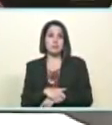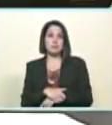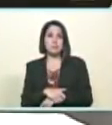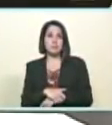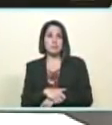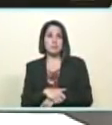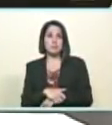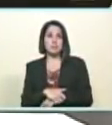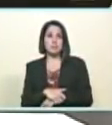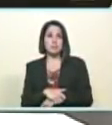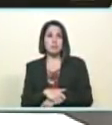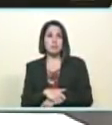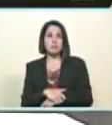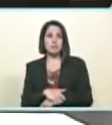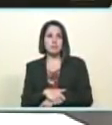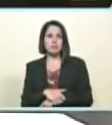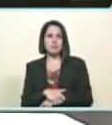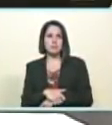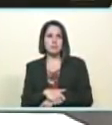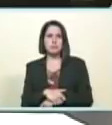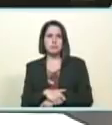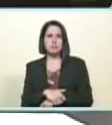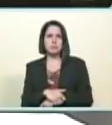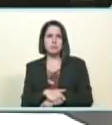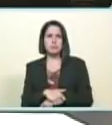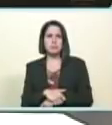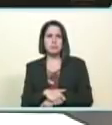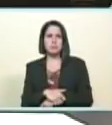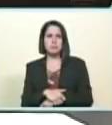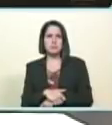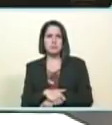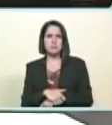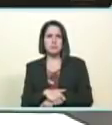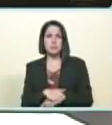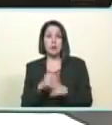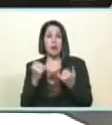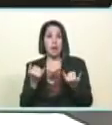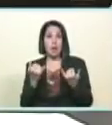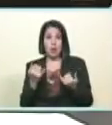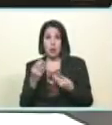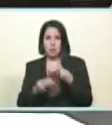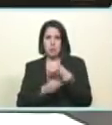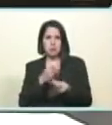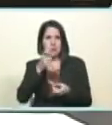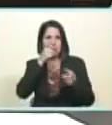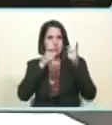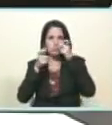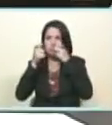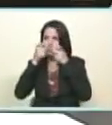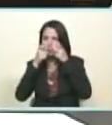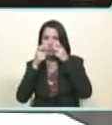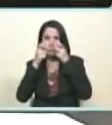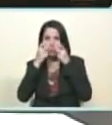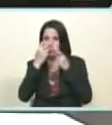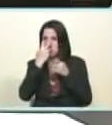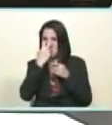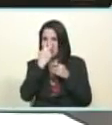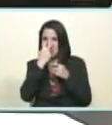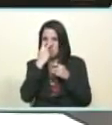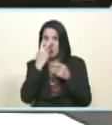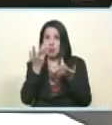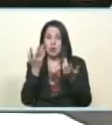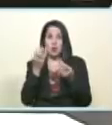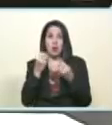correcto vamos a hacerle vamos a hacerle seguimiento cercano vicepresidente